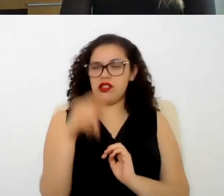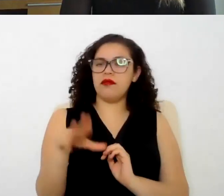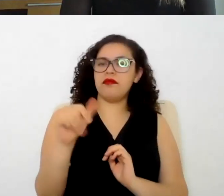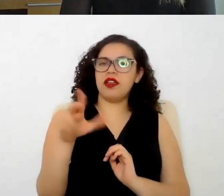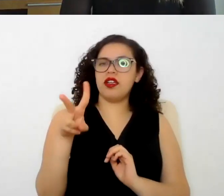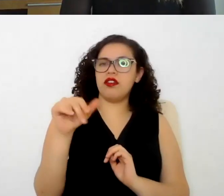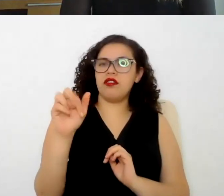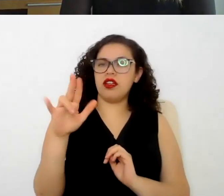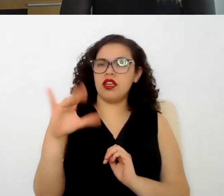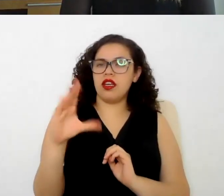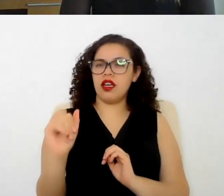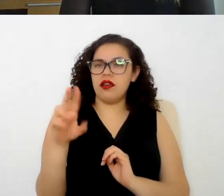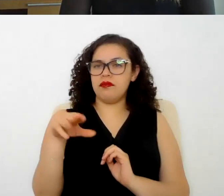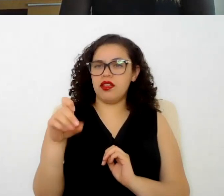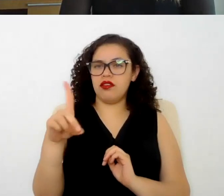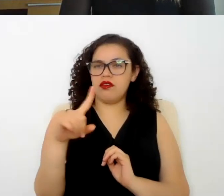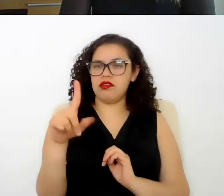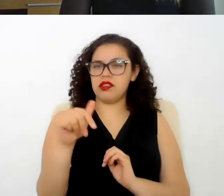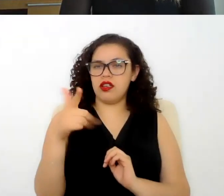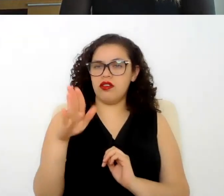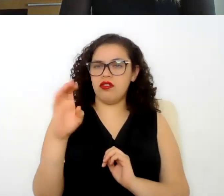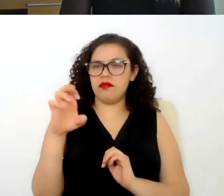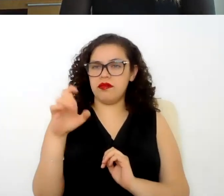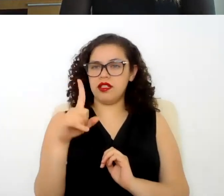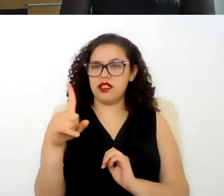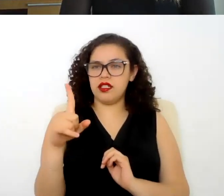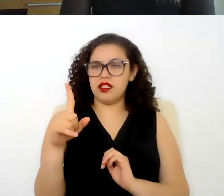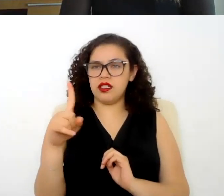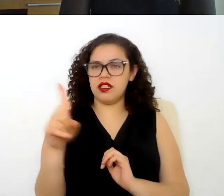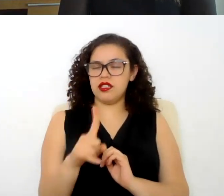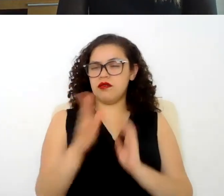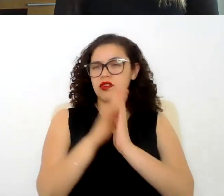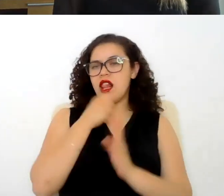Mendoza Gómez ¿podrías apoyarnos activando tu micrófono por favor?